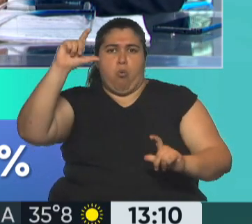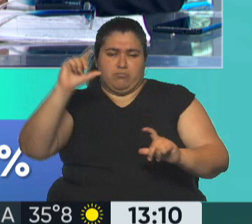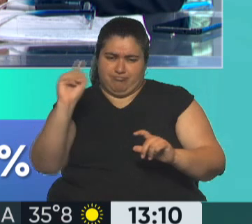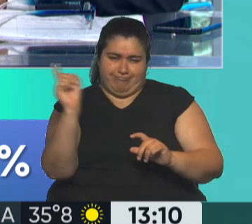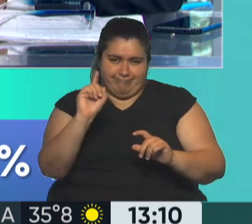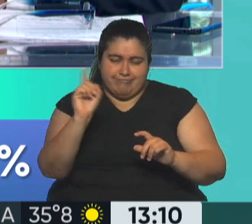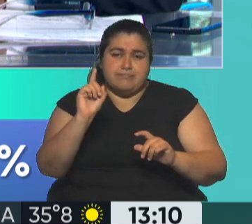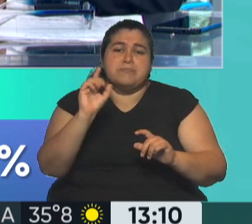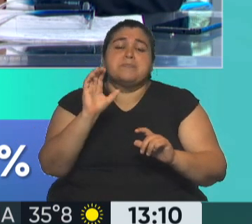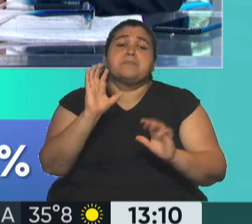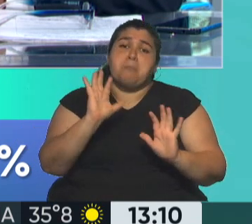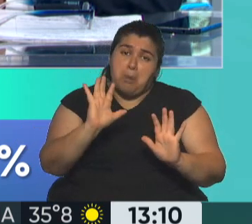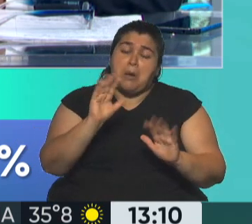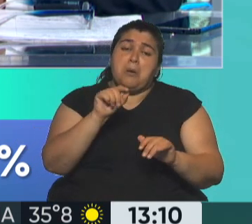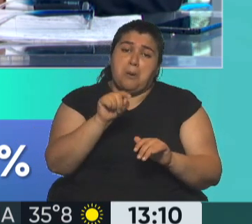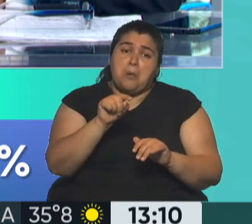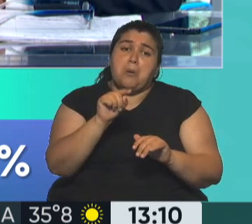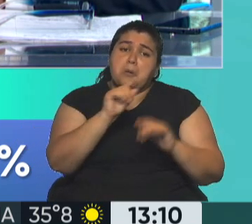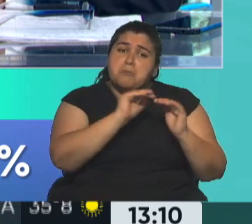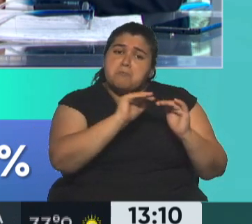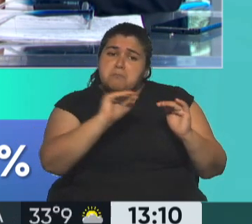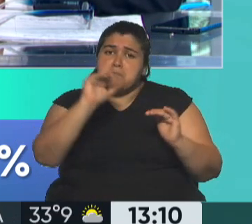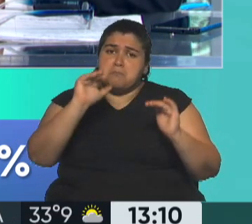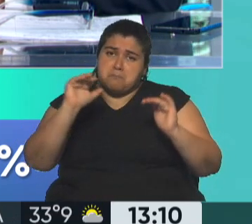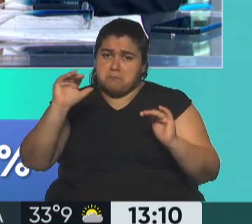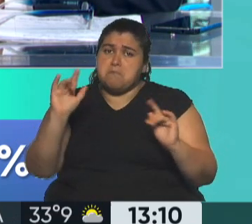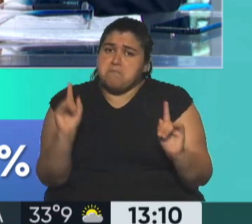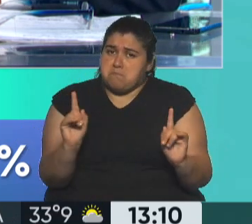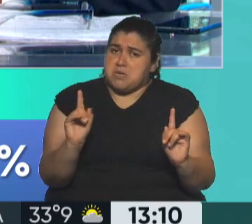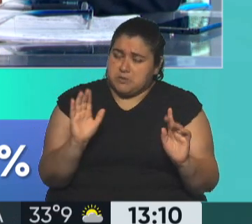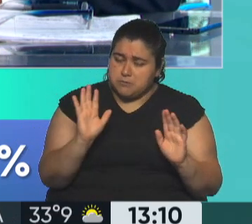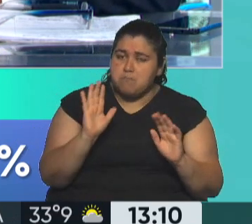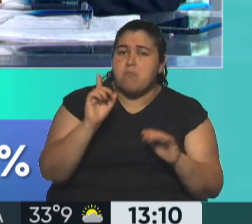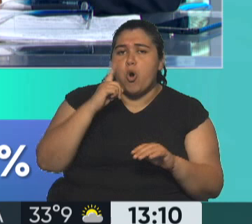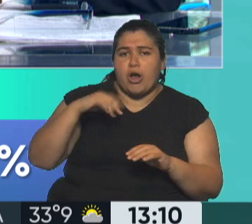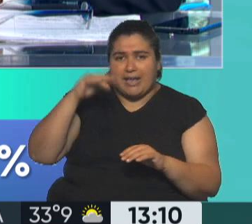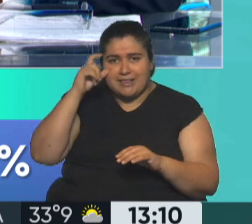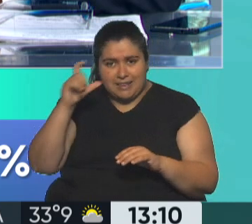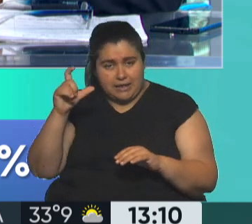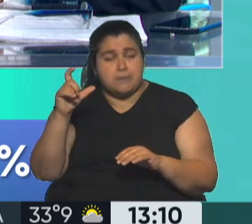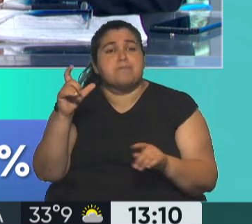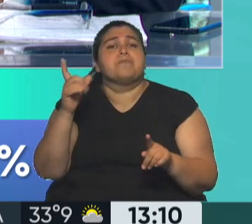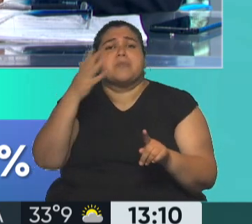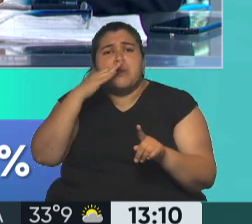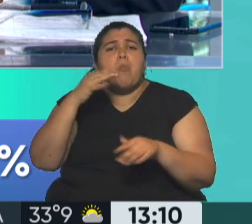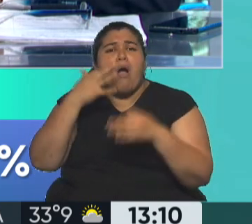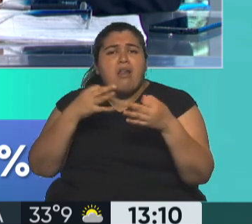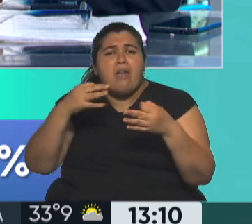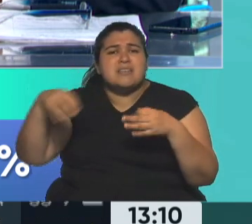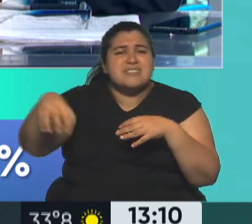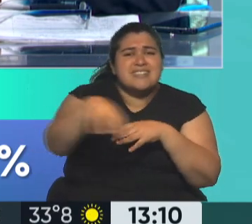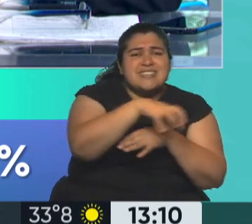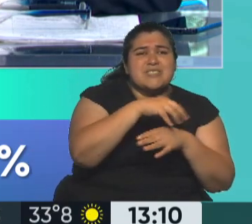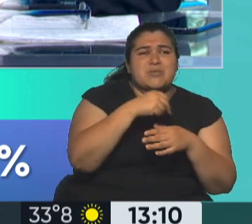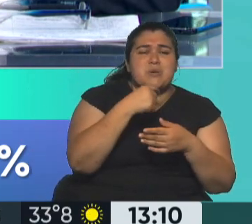da el INDEC. Y en este caso está alineado, después vamos a ver con algunas de las estimaciones privadas que se están adelantando a